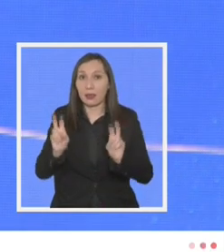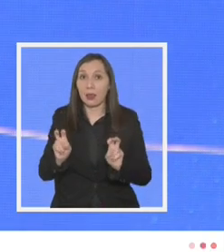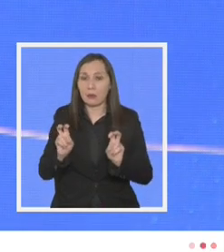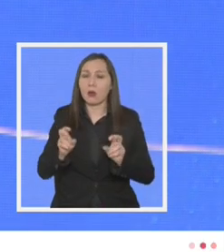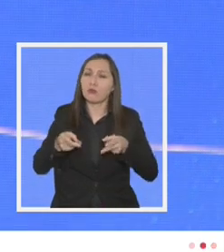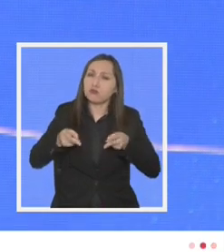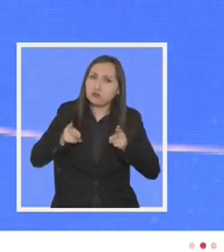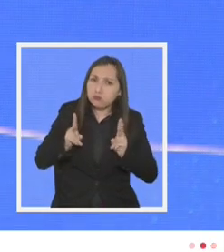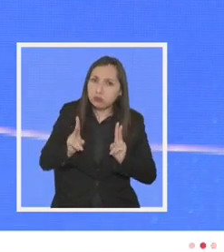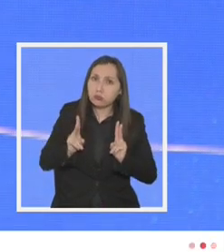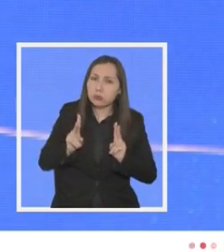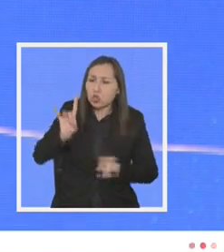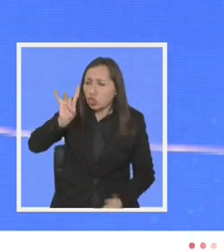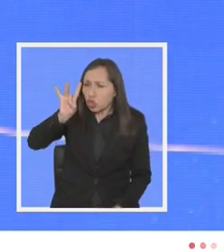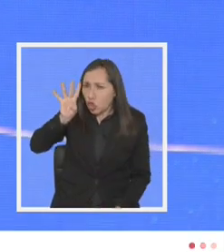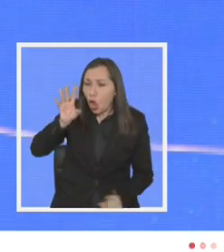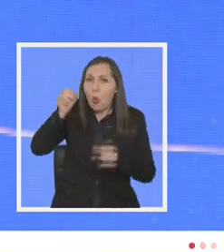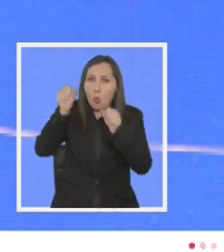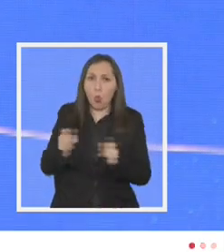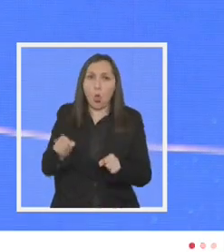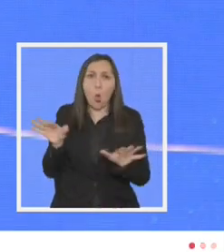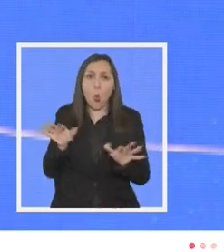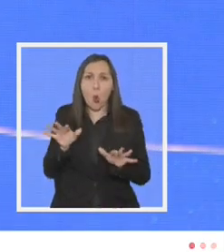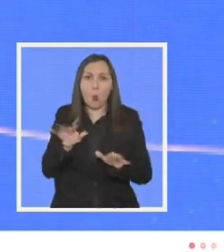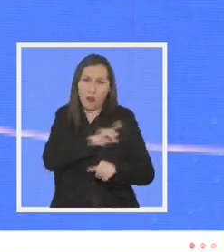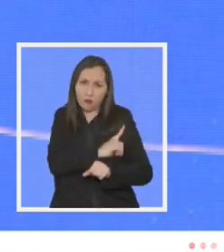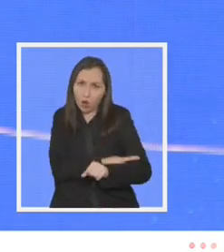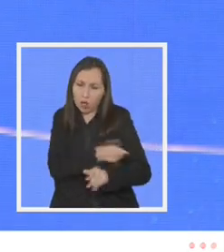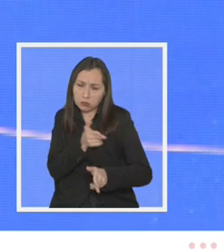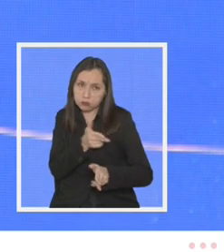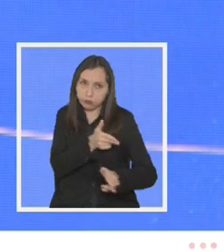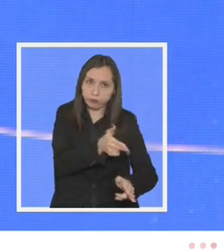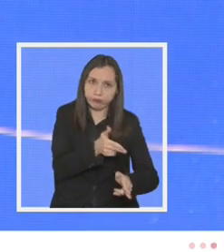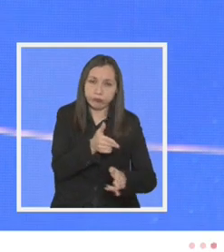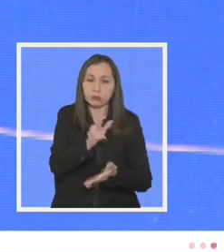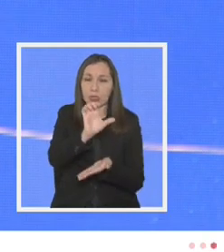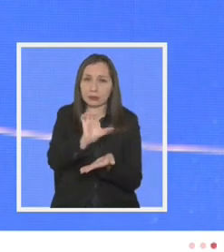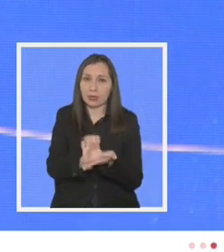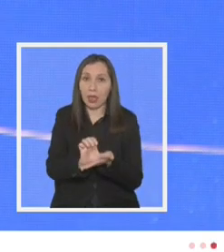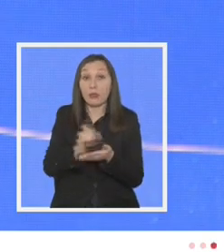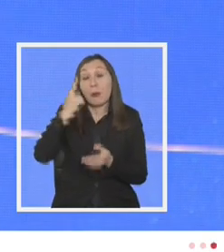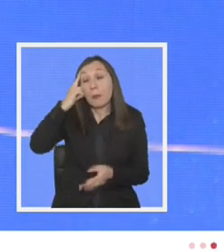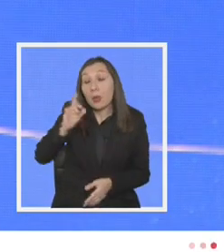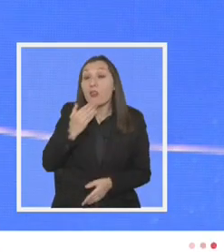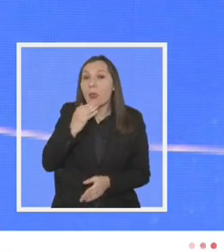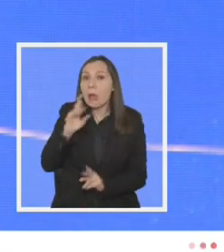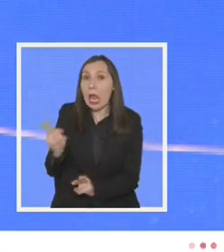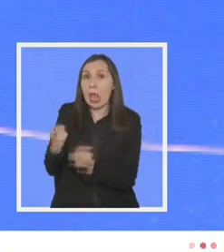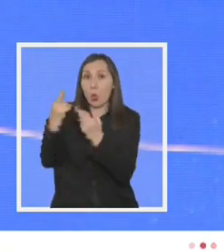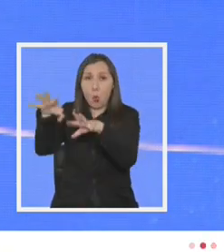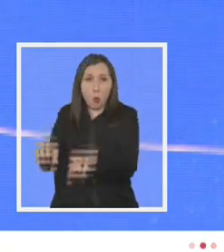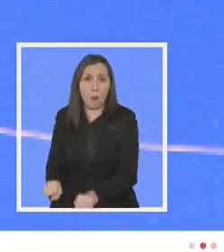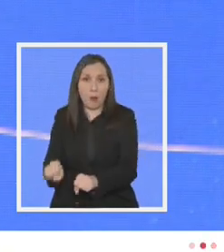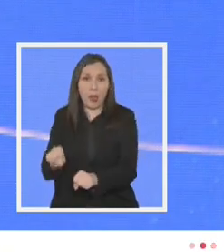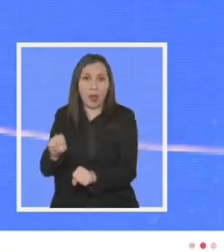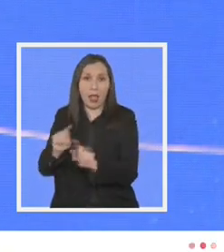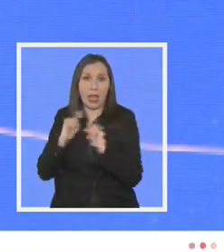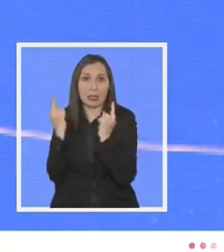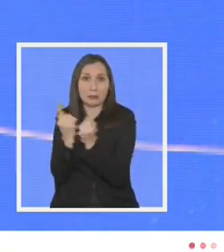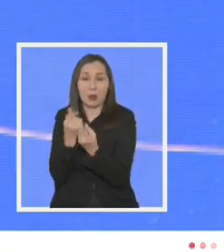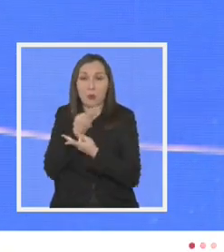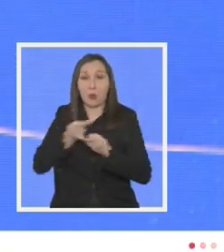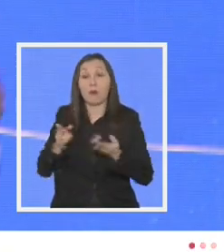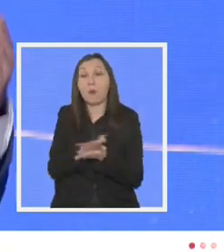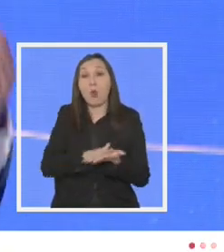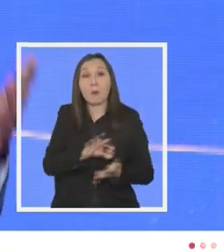al legítimo y exclusivo uso de la fuerza por parte del Estado pero también recuperar el espacio público ahí pienso por